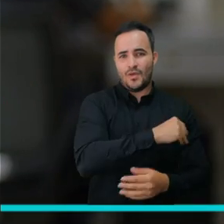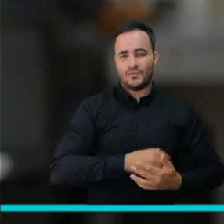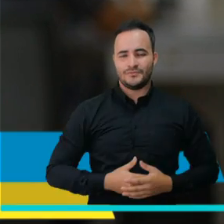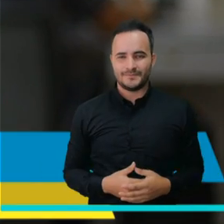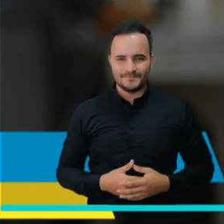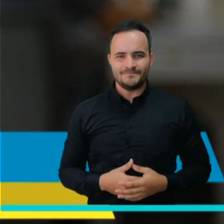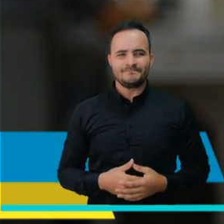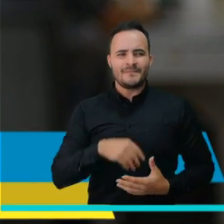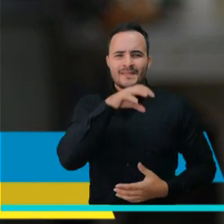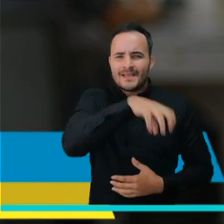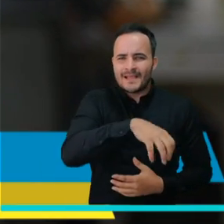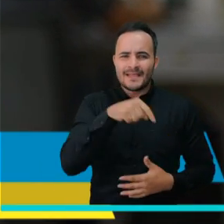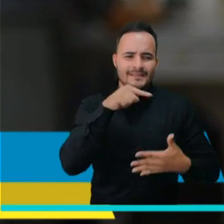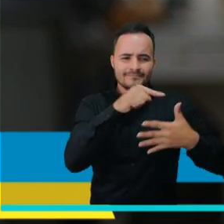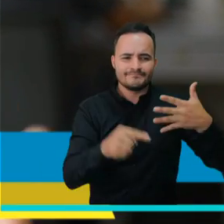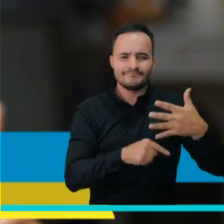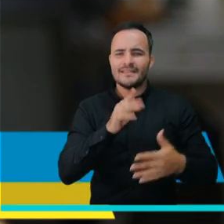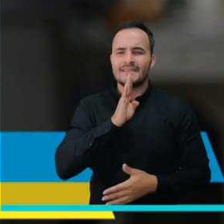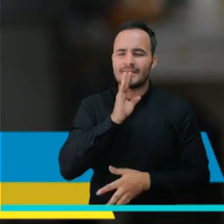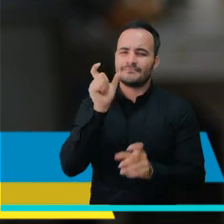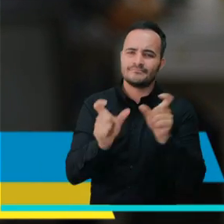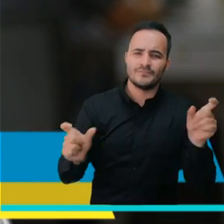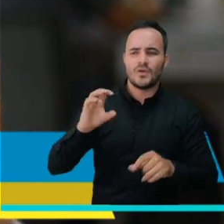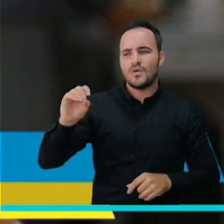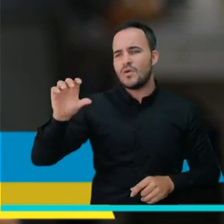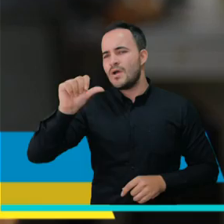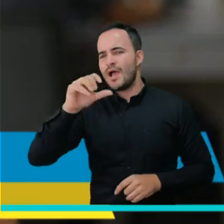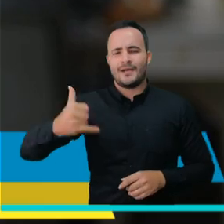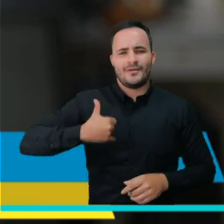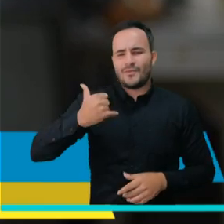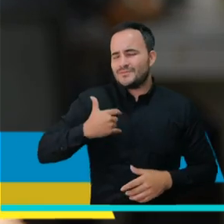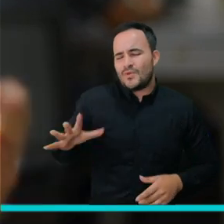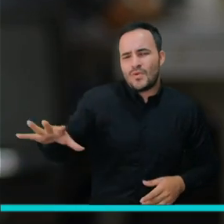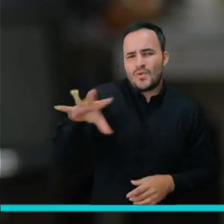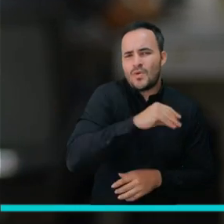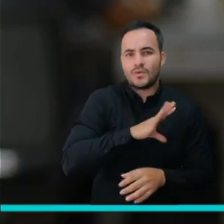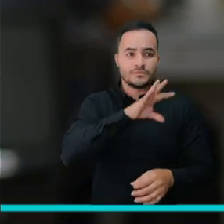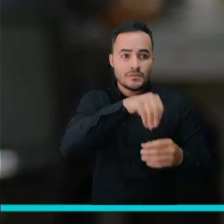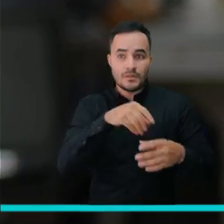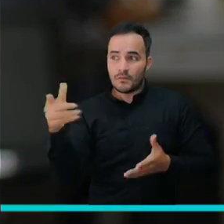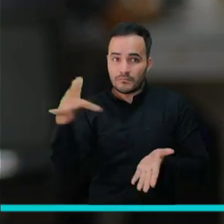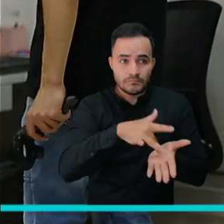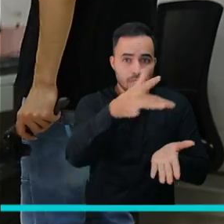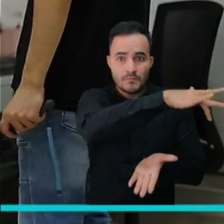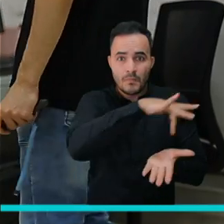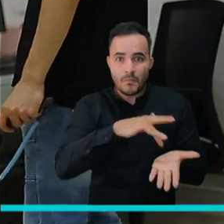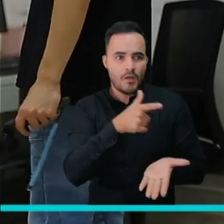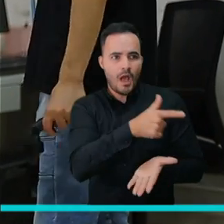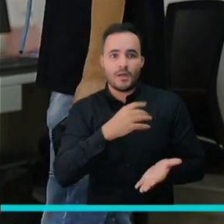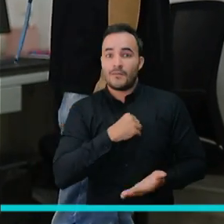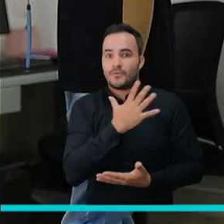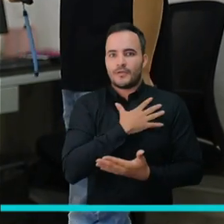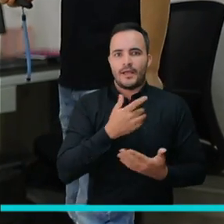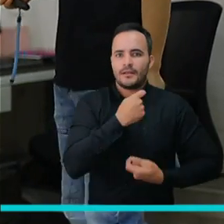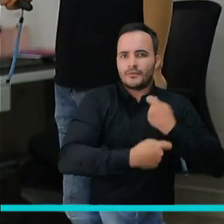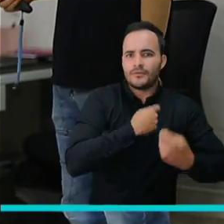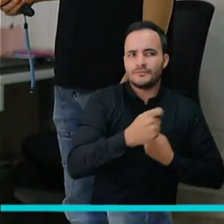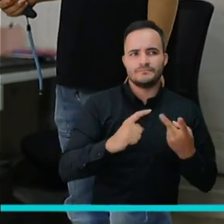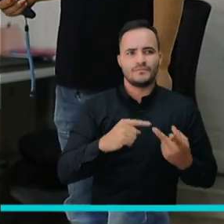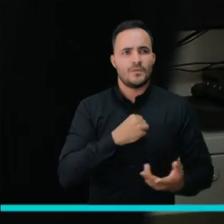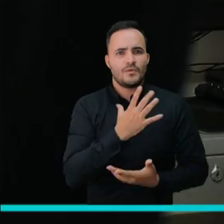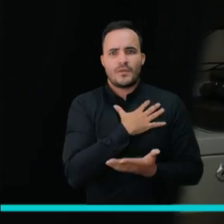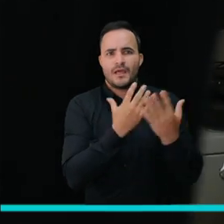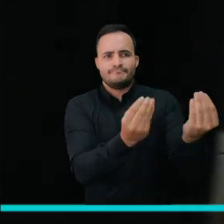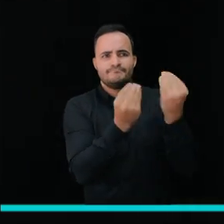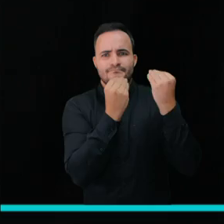sitio en donde los muchachos, las personas, todo tipo de público van a encontrar oportunidades de vida, de formación.